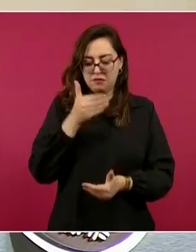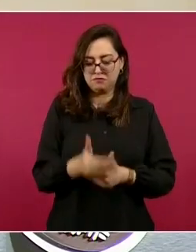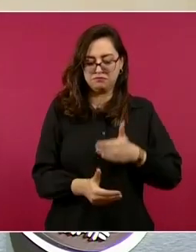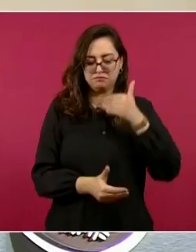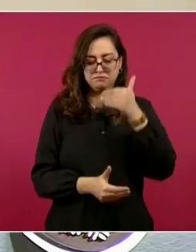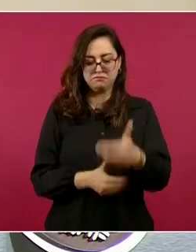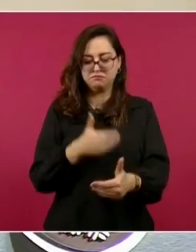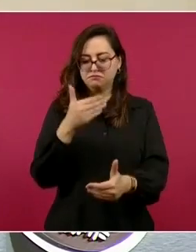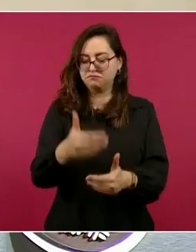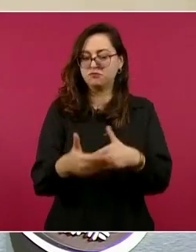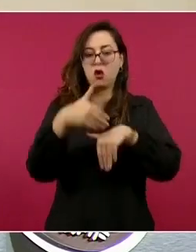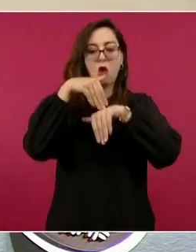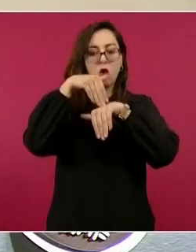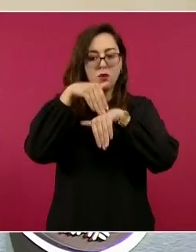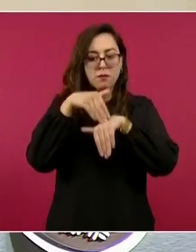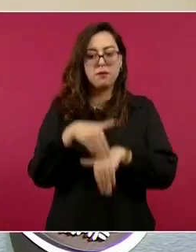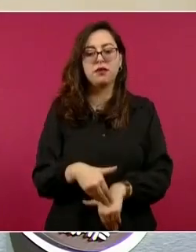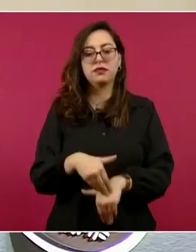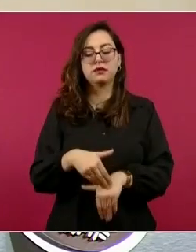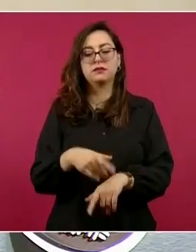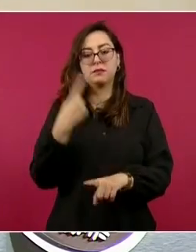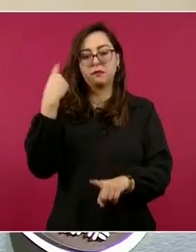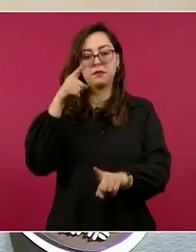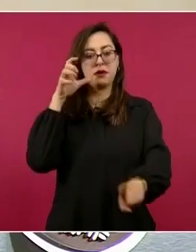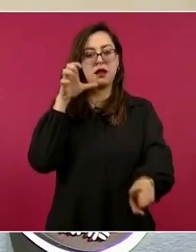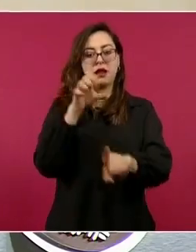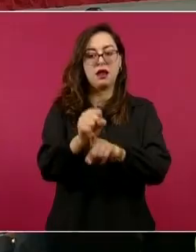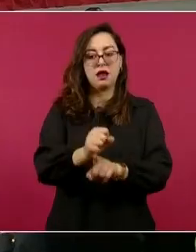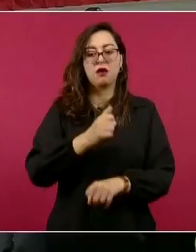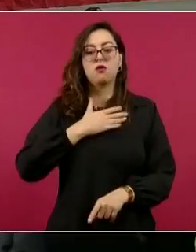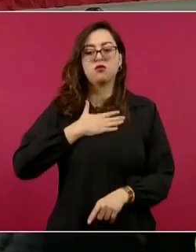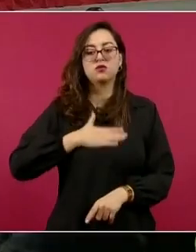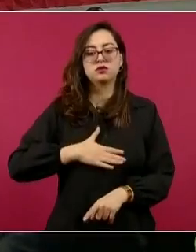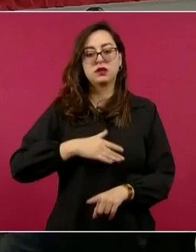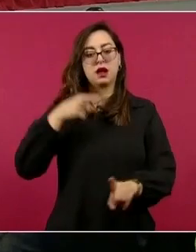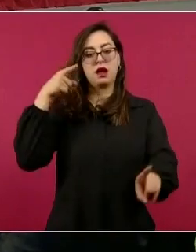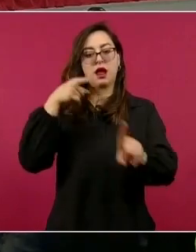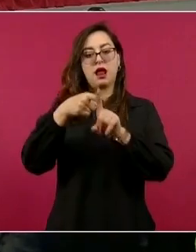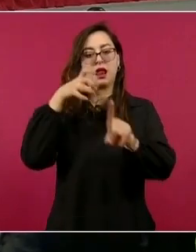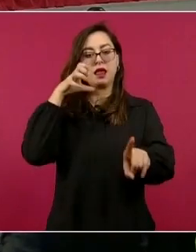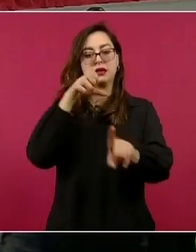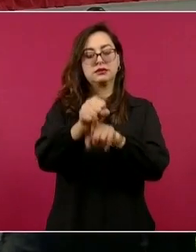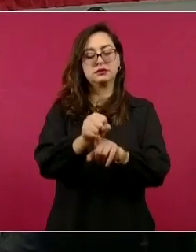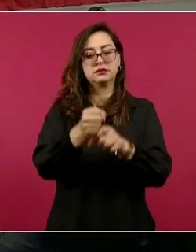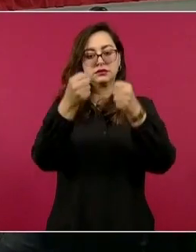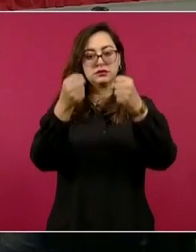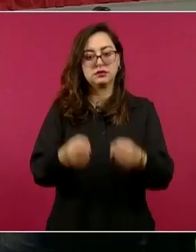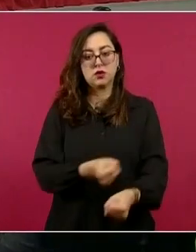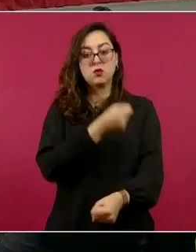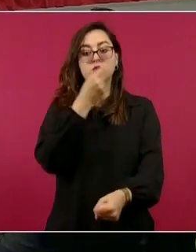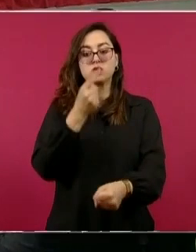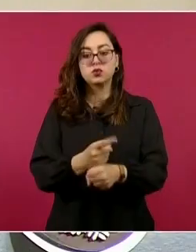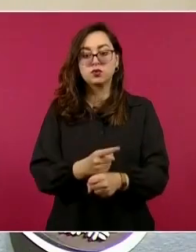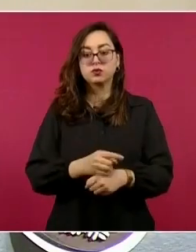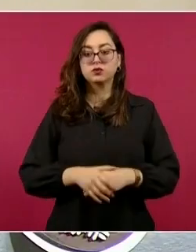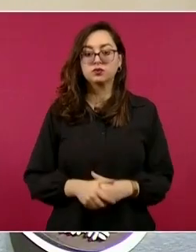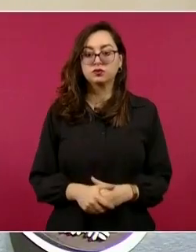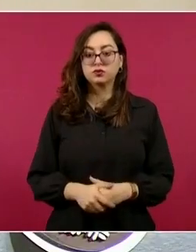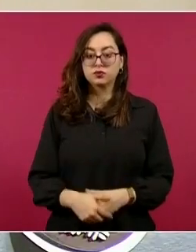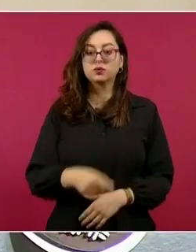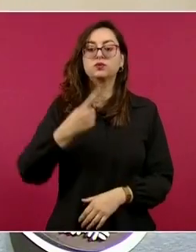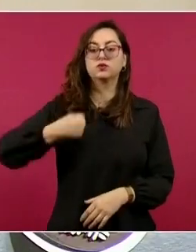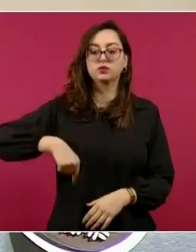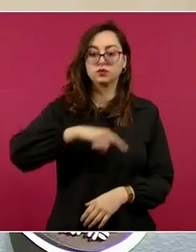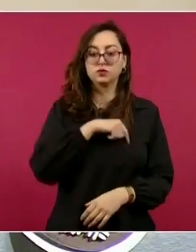acciones de justicia, de seguridad. Refrendamos nuestra acción de trabajar